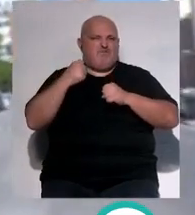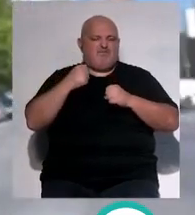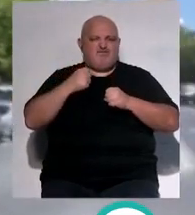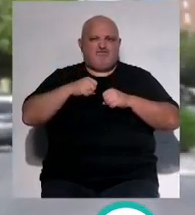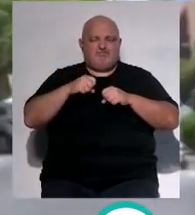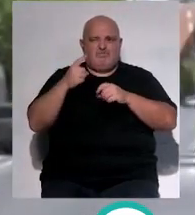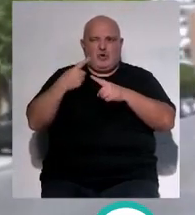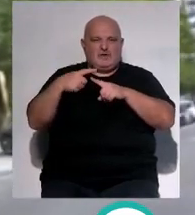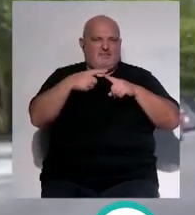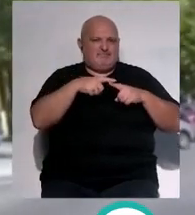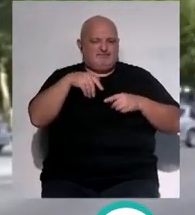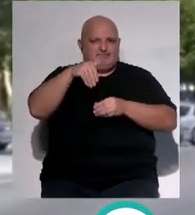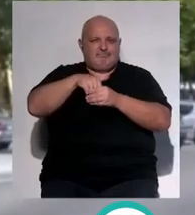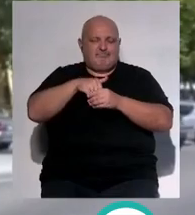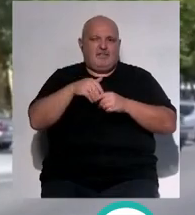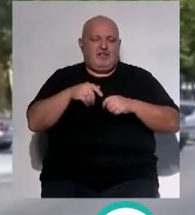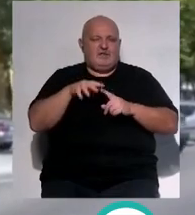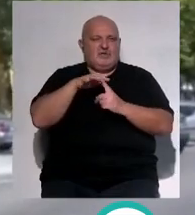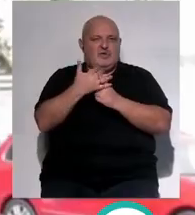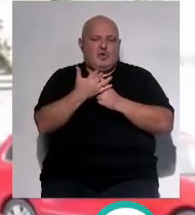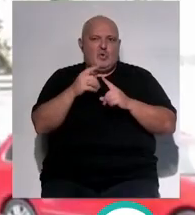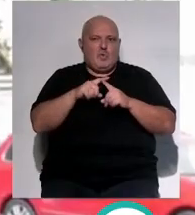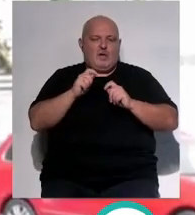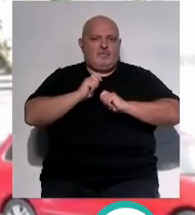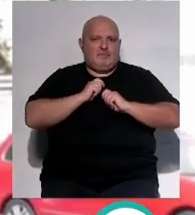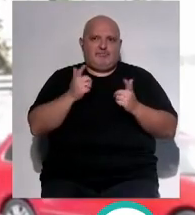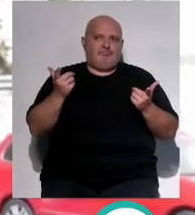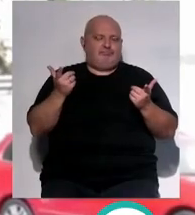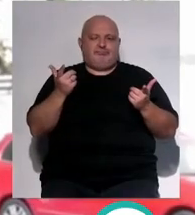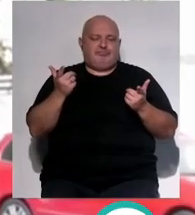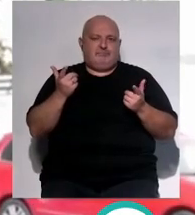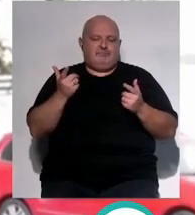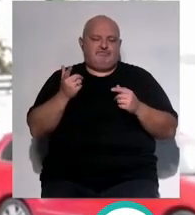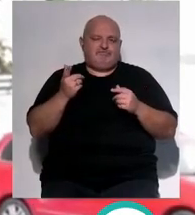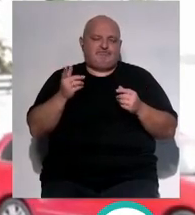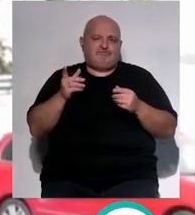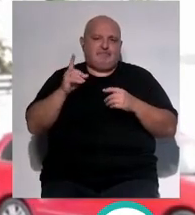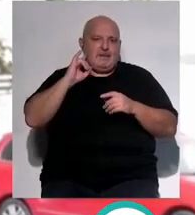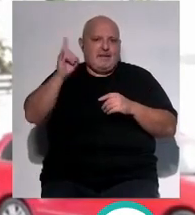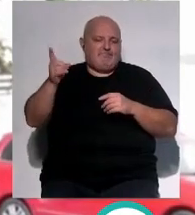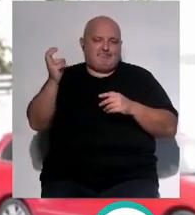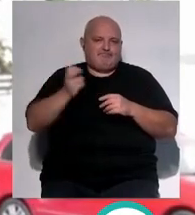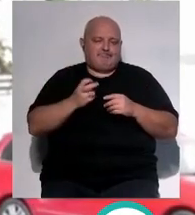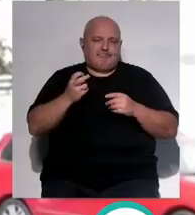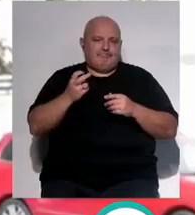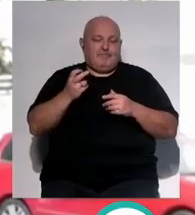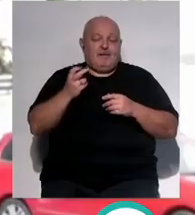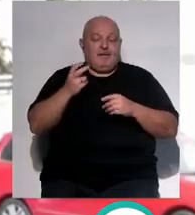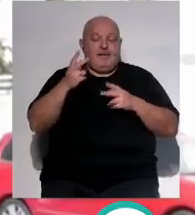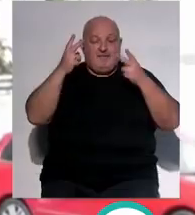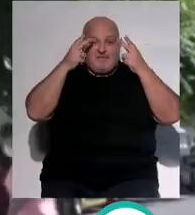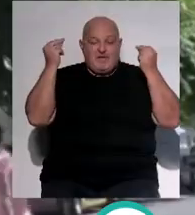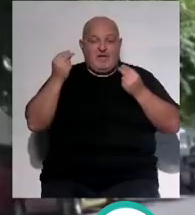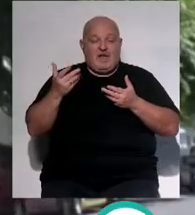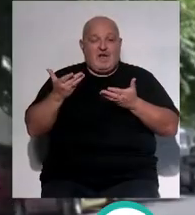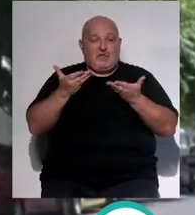los útiles médicos originando una situación que hacía incompatible la prestación asistencial un enfermero que acudía